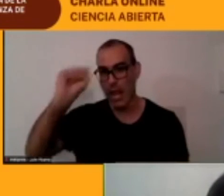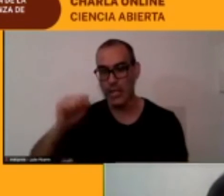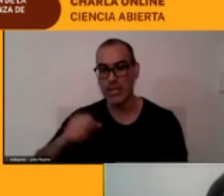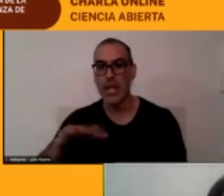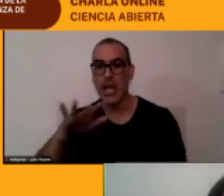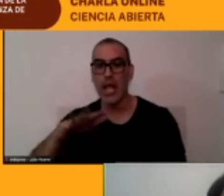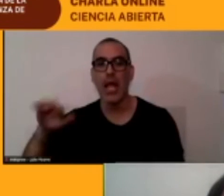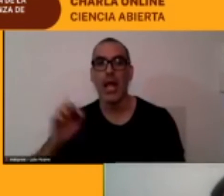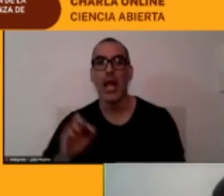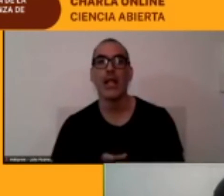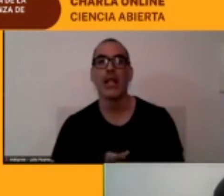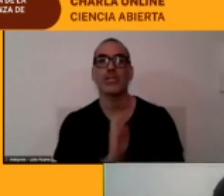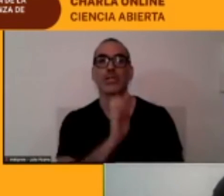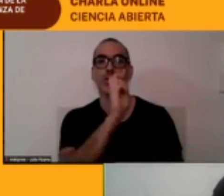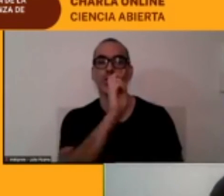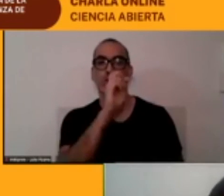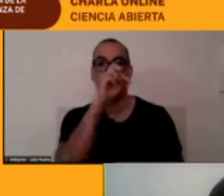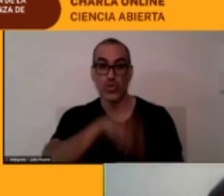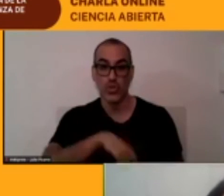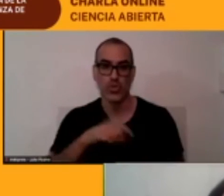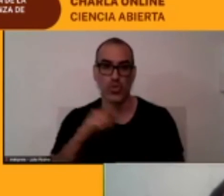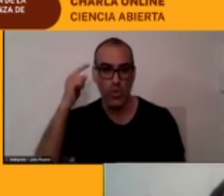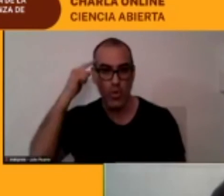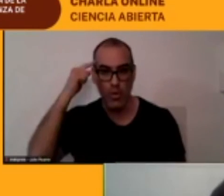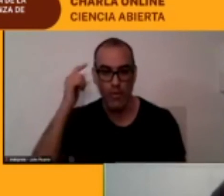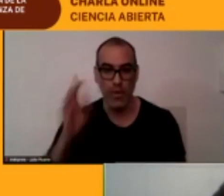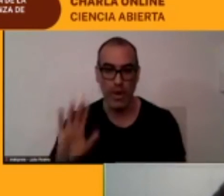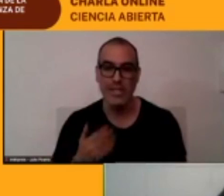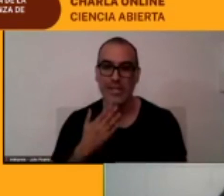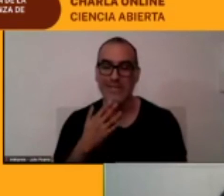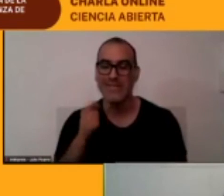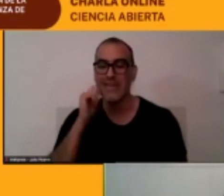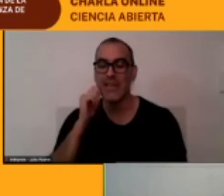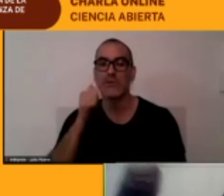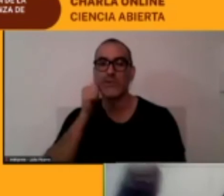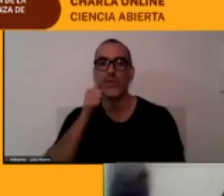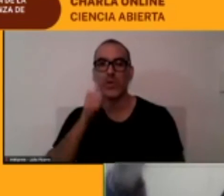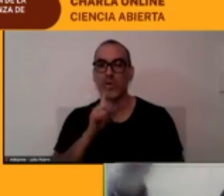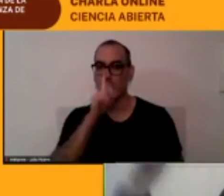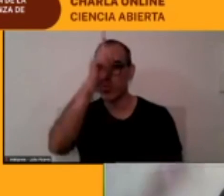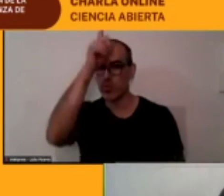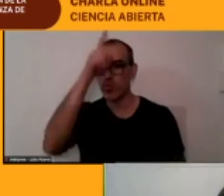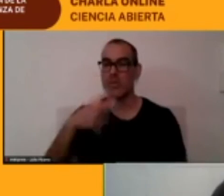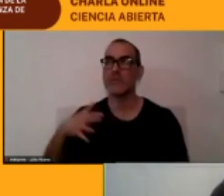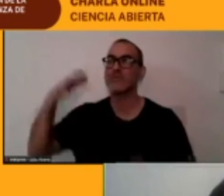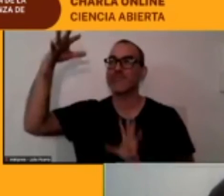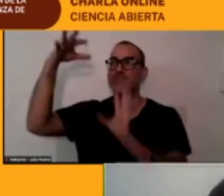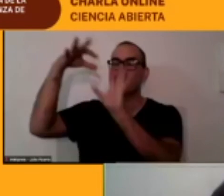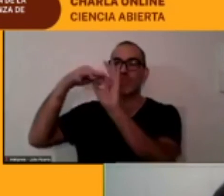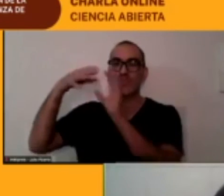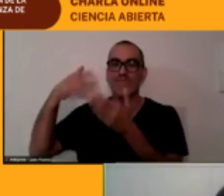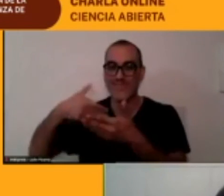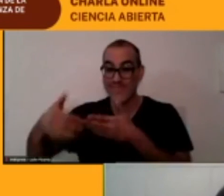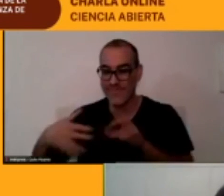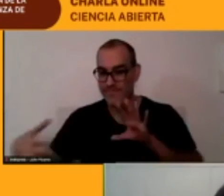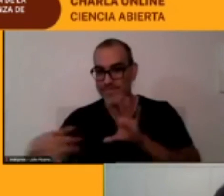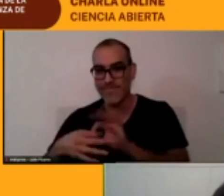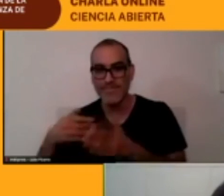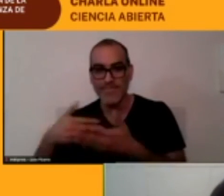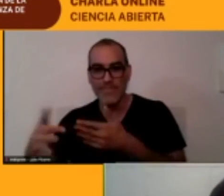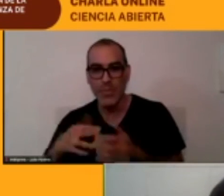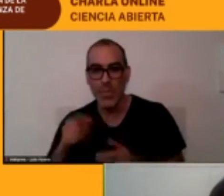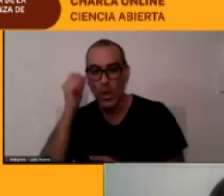refleja un estilo de vida refleja una una conexión con la naturaleza una comprensión